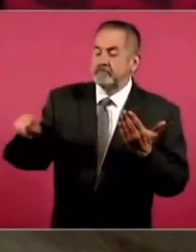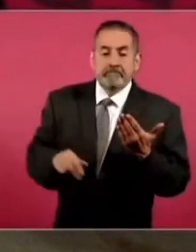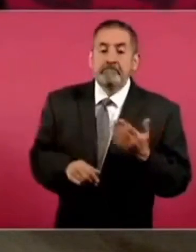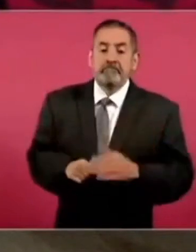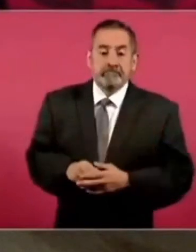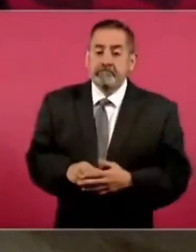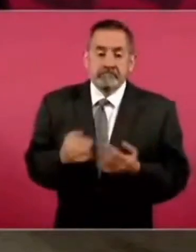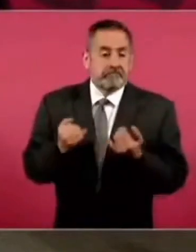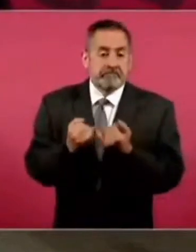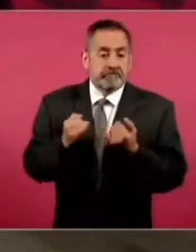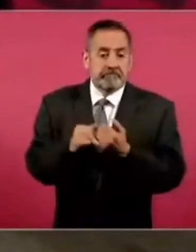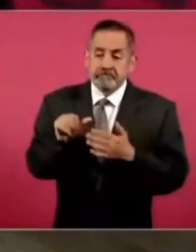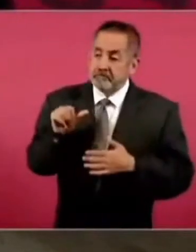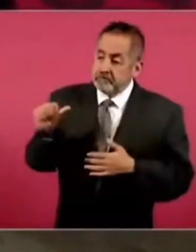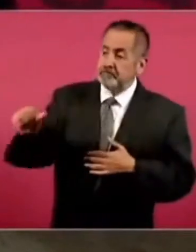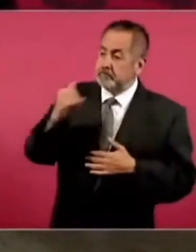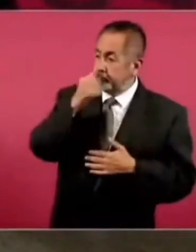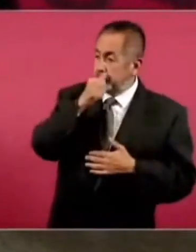No. Porque.